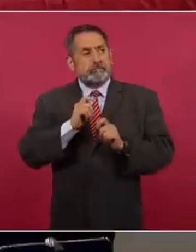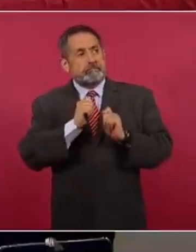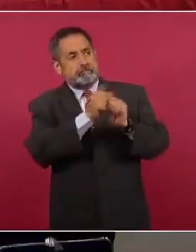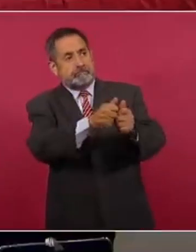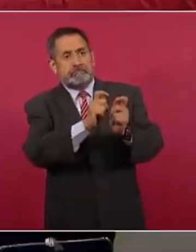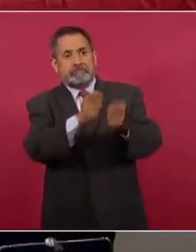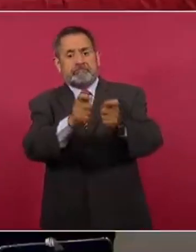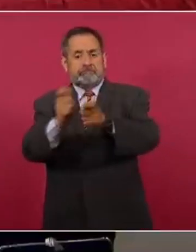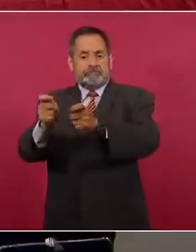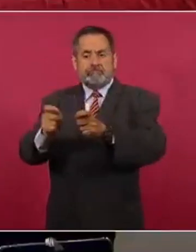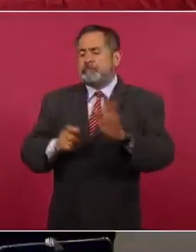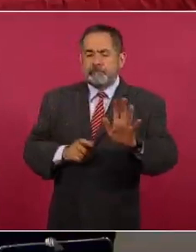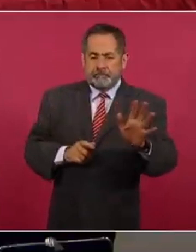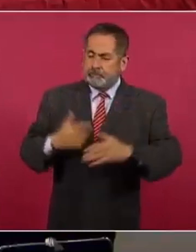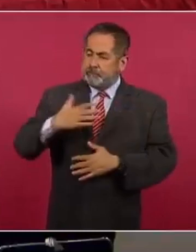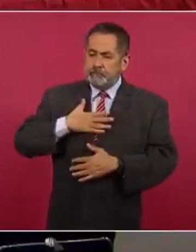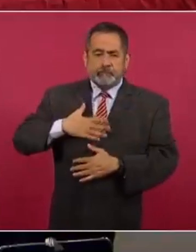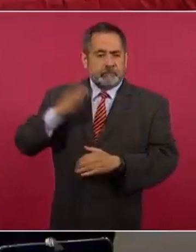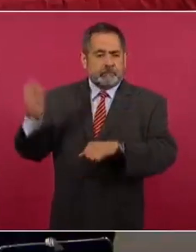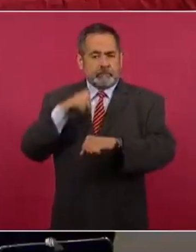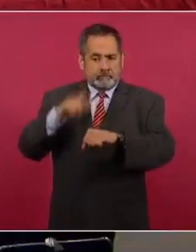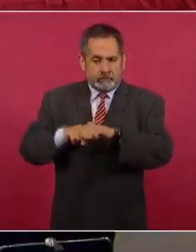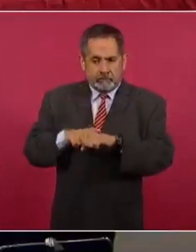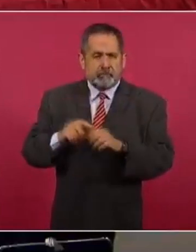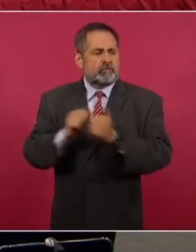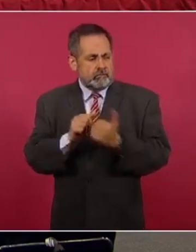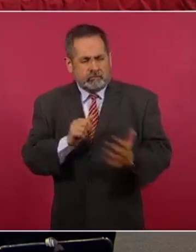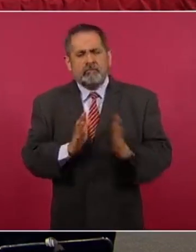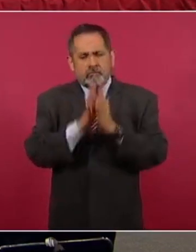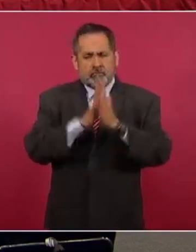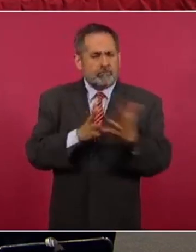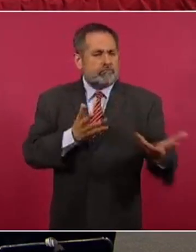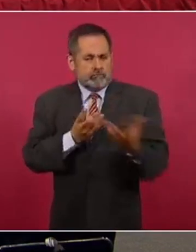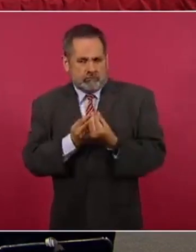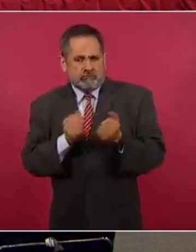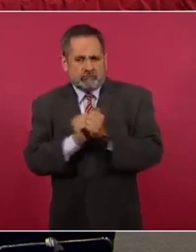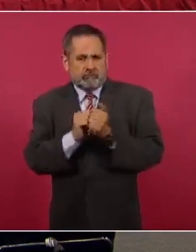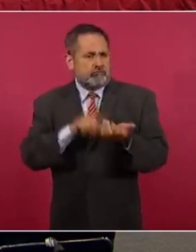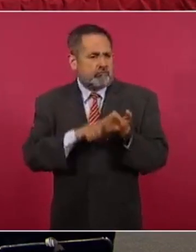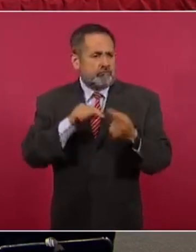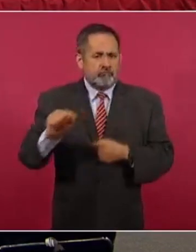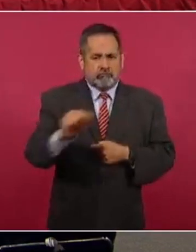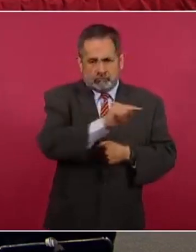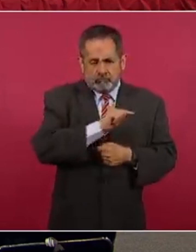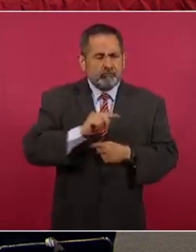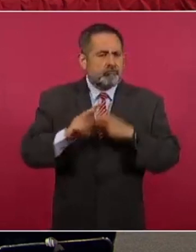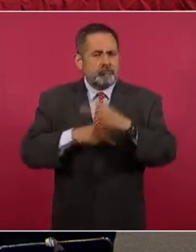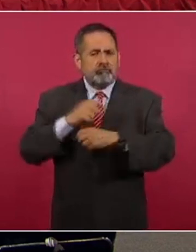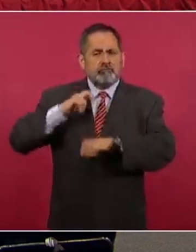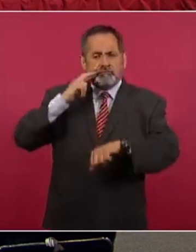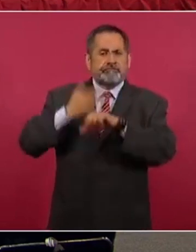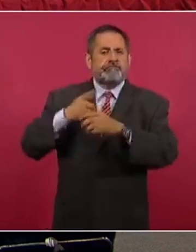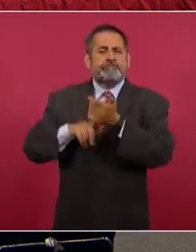los estados. Eso sí, con la participación de los trabajadores que actualmente atienden en estas unidades